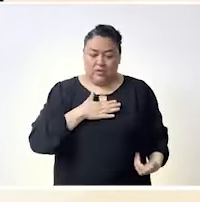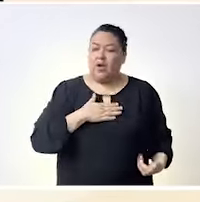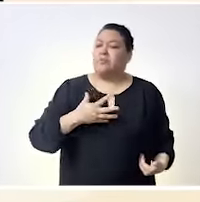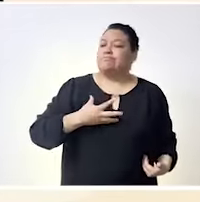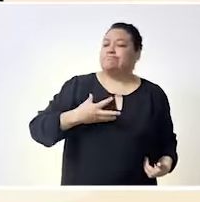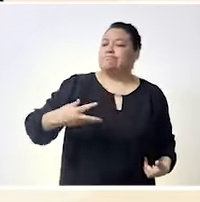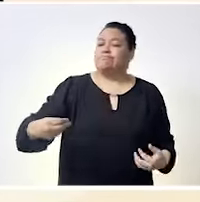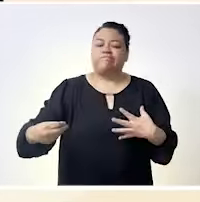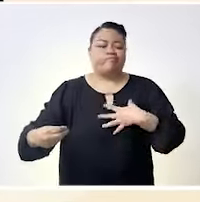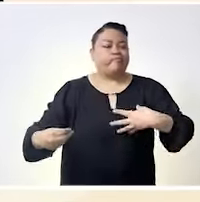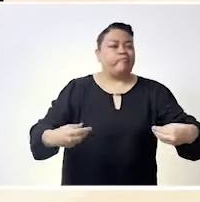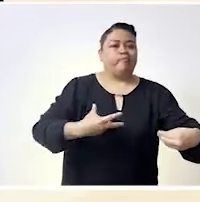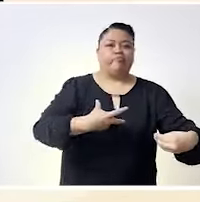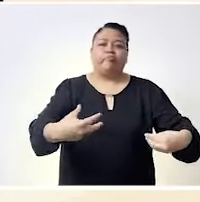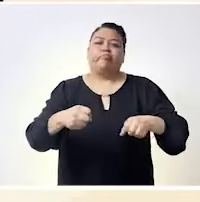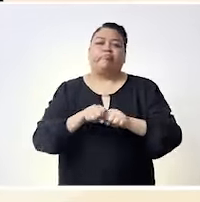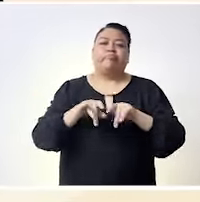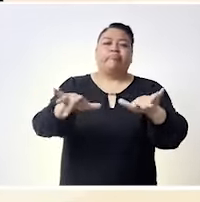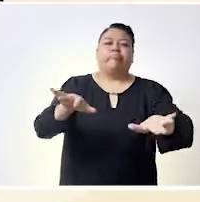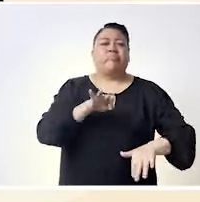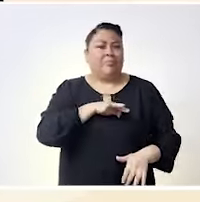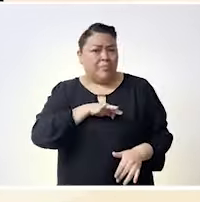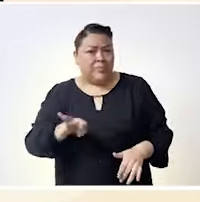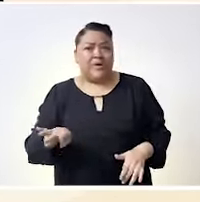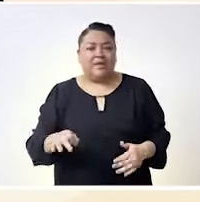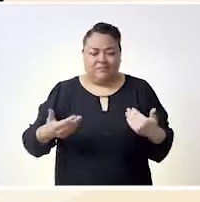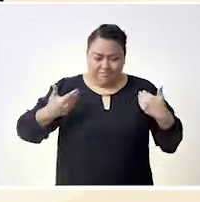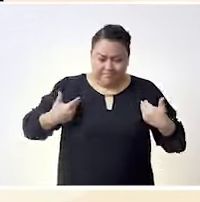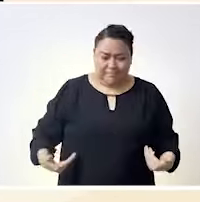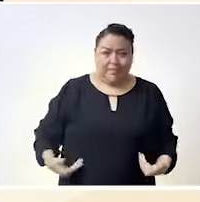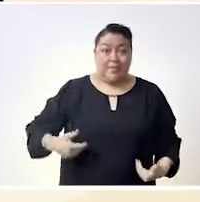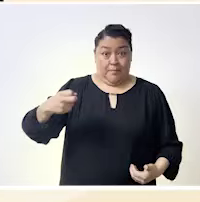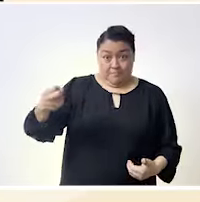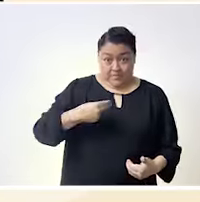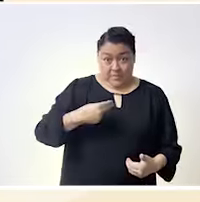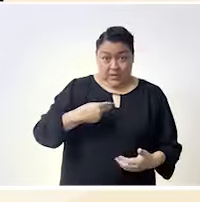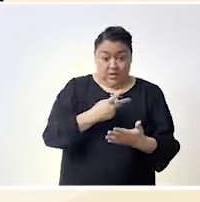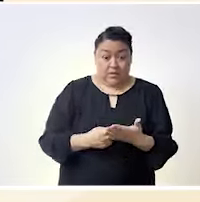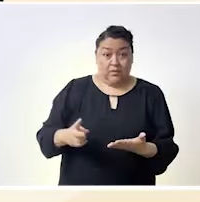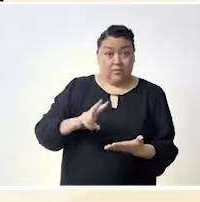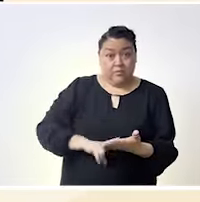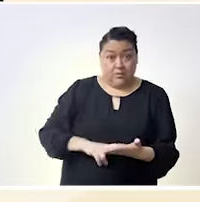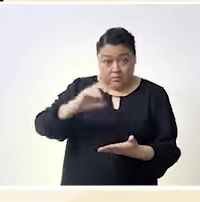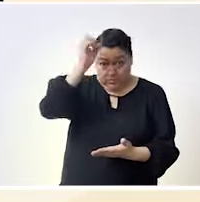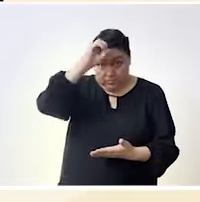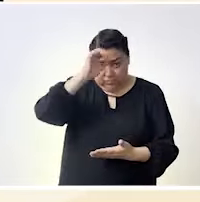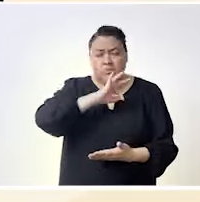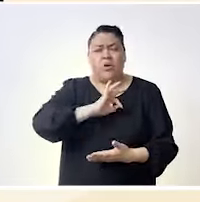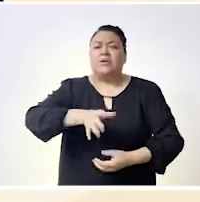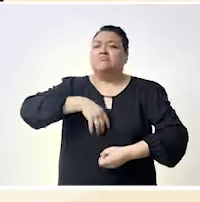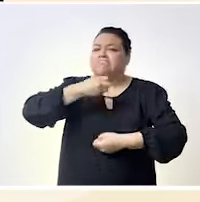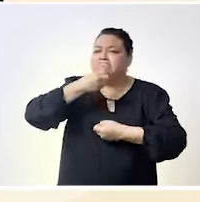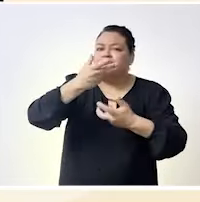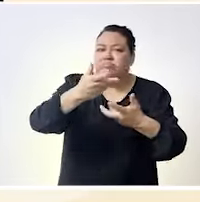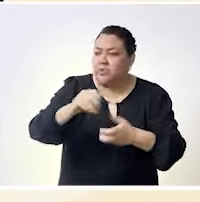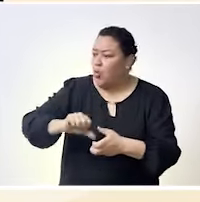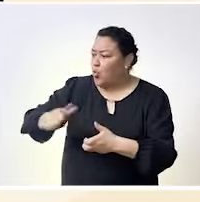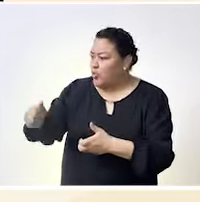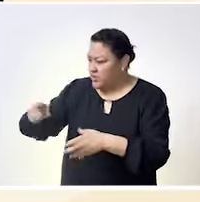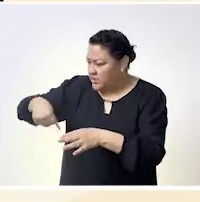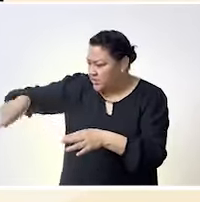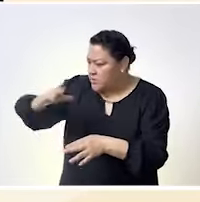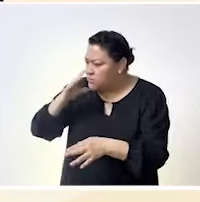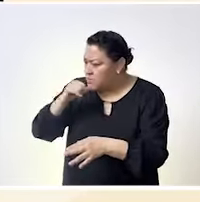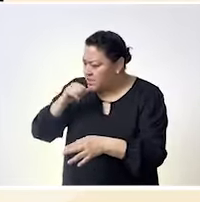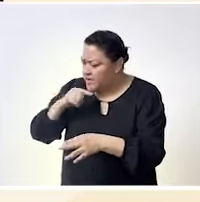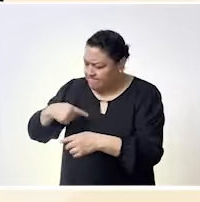nuestro propio ejemplo y el ejemplo para el resto y tenemos el honor y la capacidad de expresarnos por nosotras